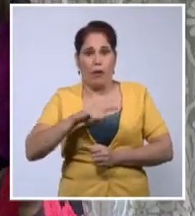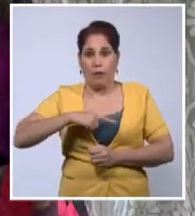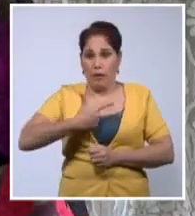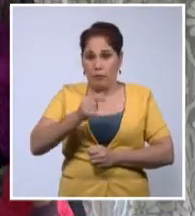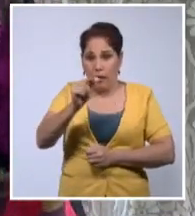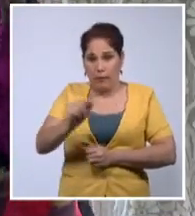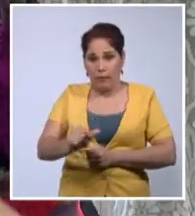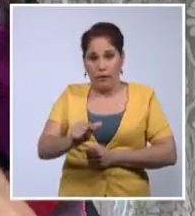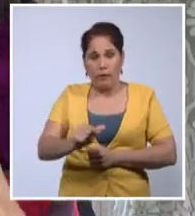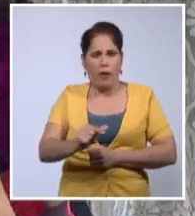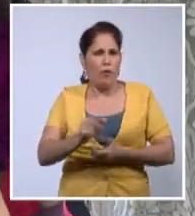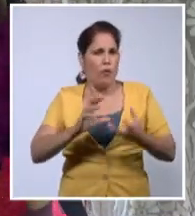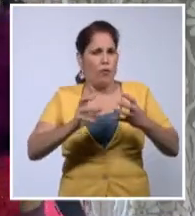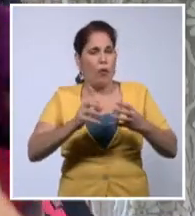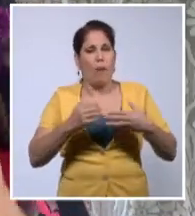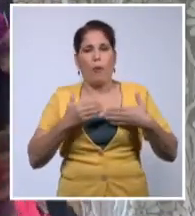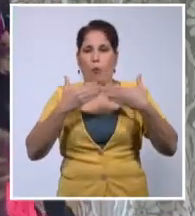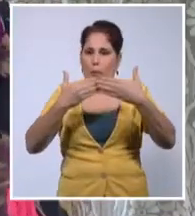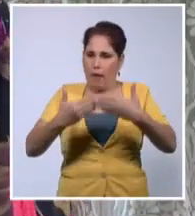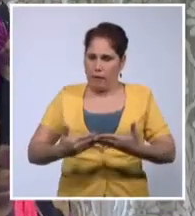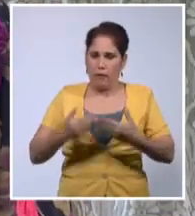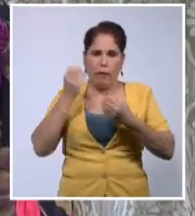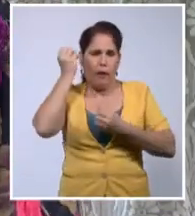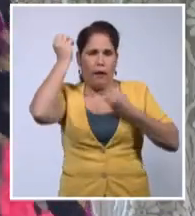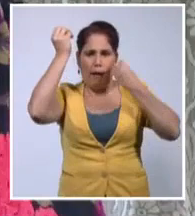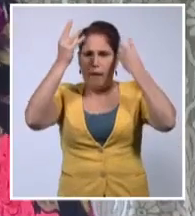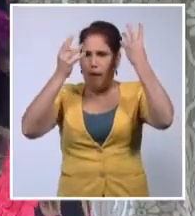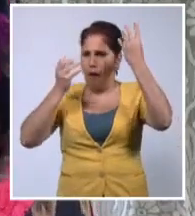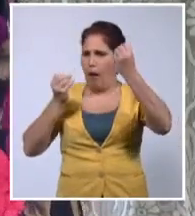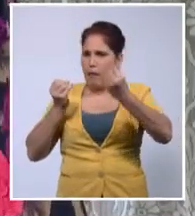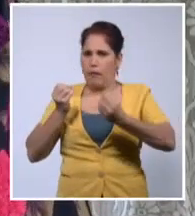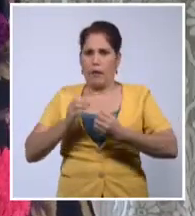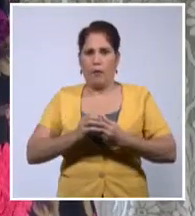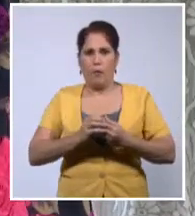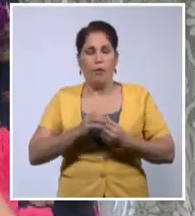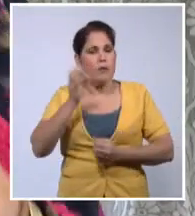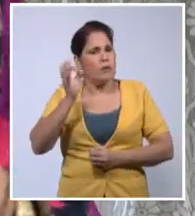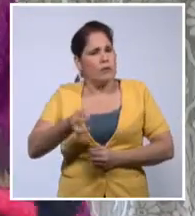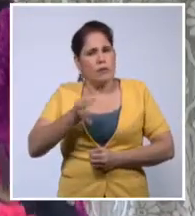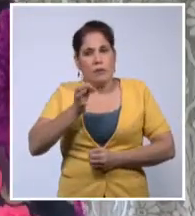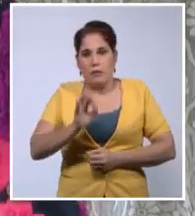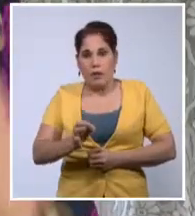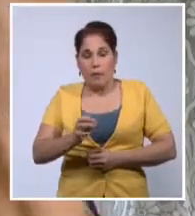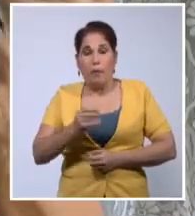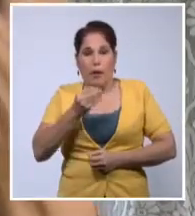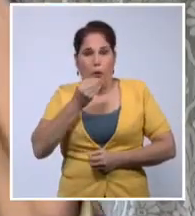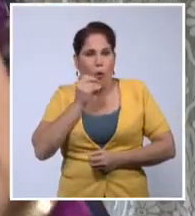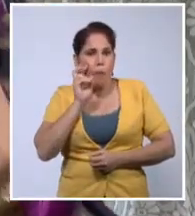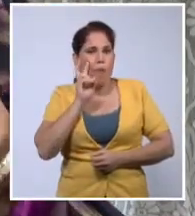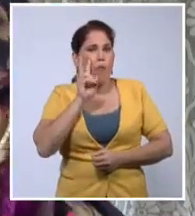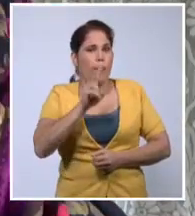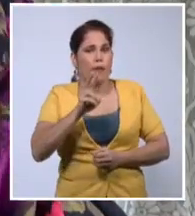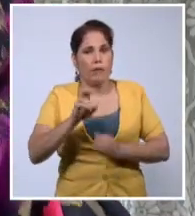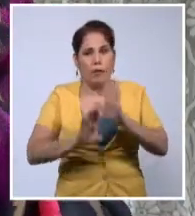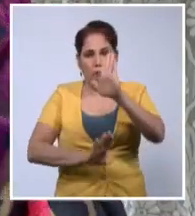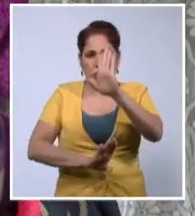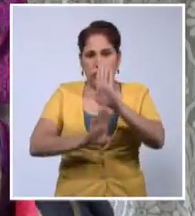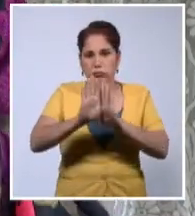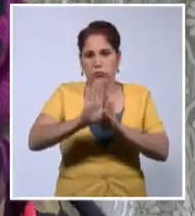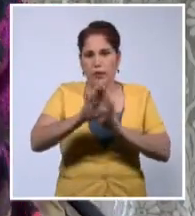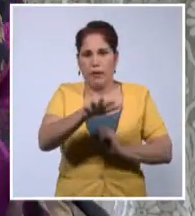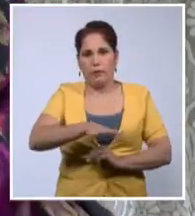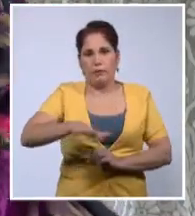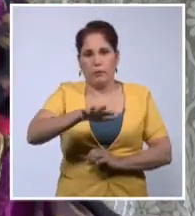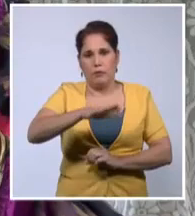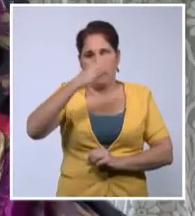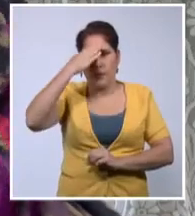desde un ángulo humanista, creativo, siempre con vistas al progreso de la sociedad.